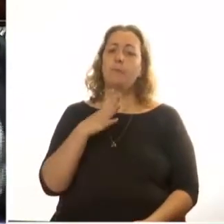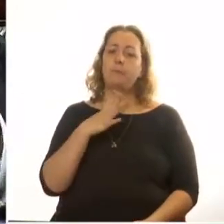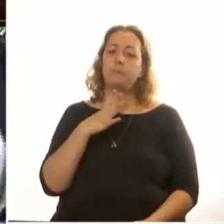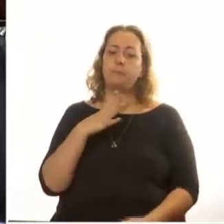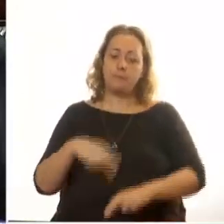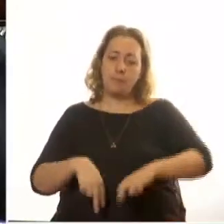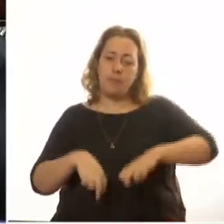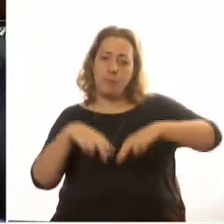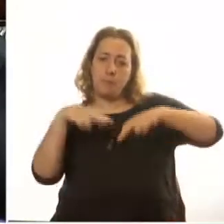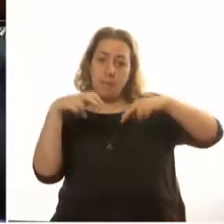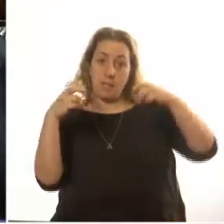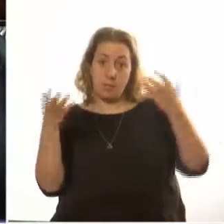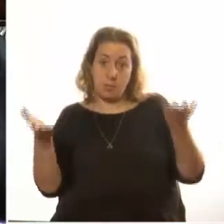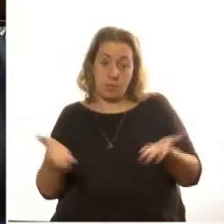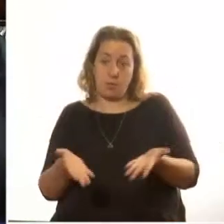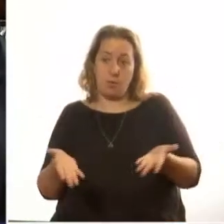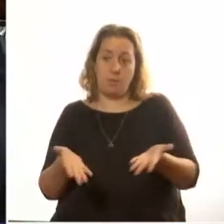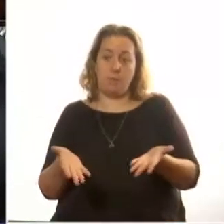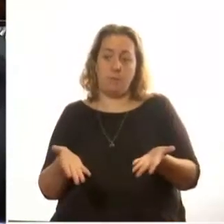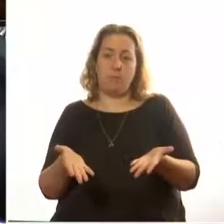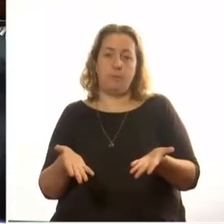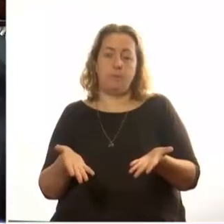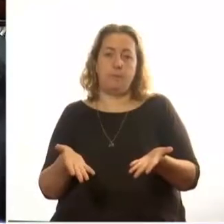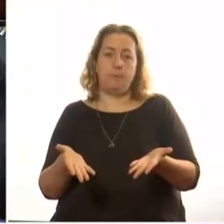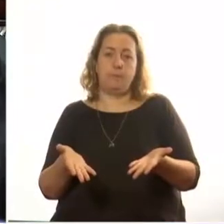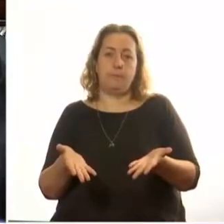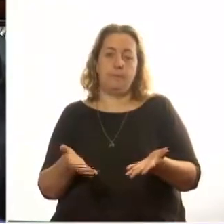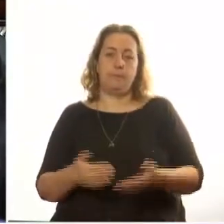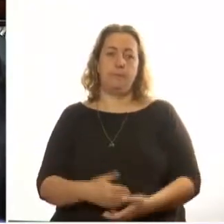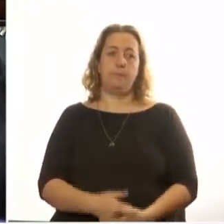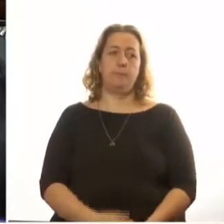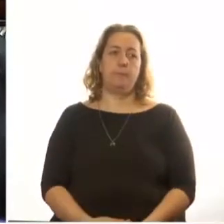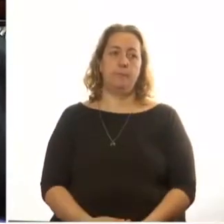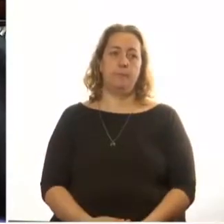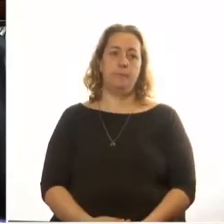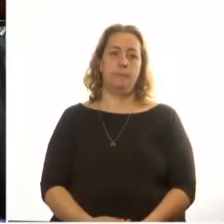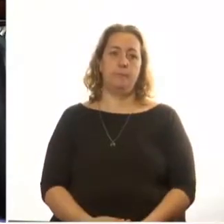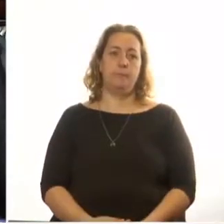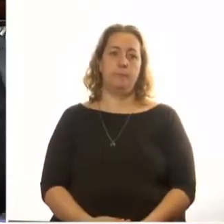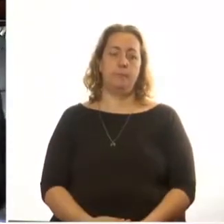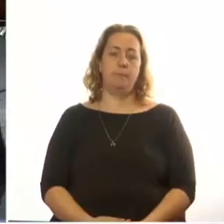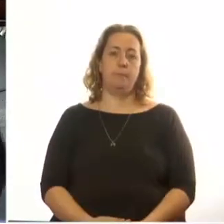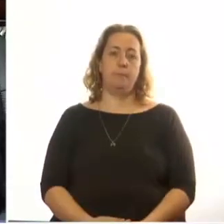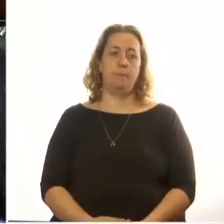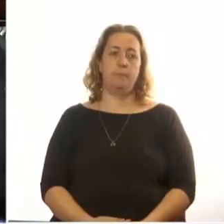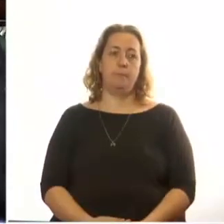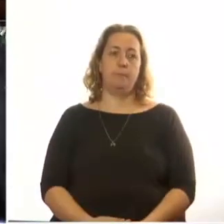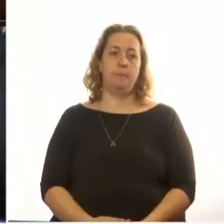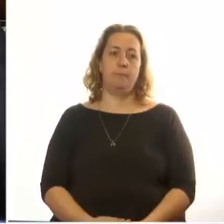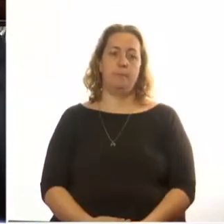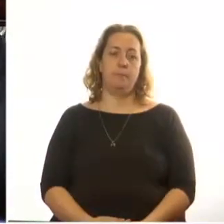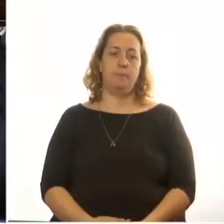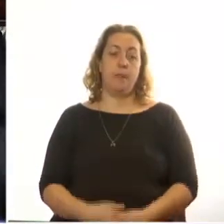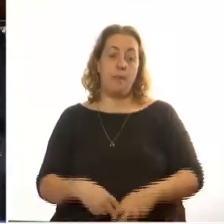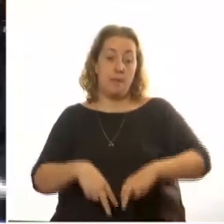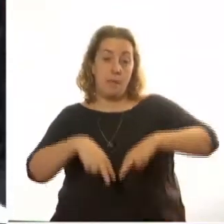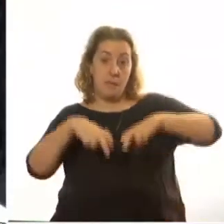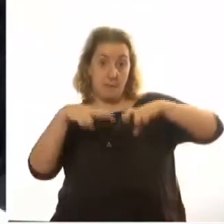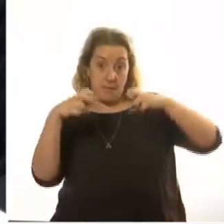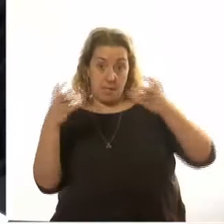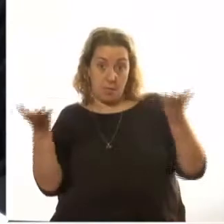los Estados Unidos,